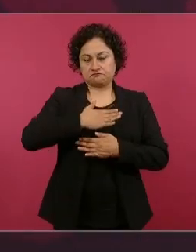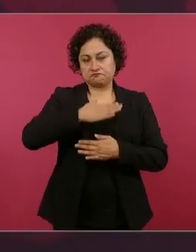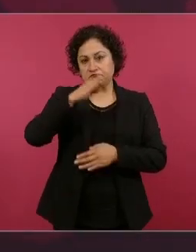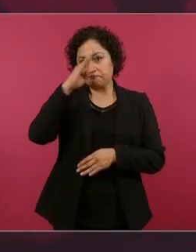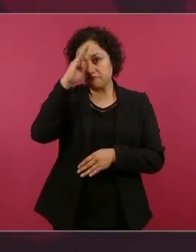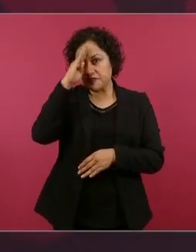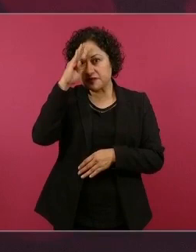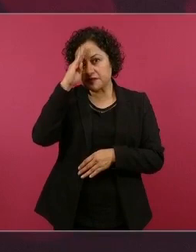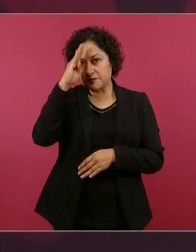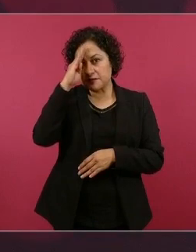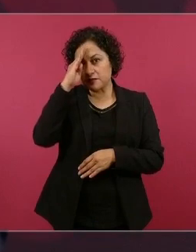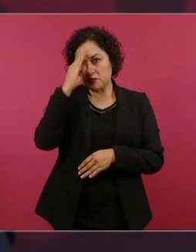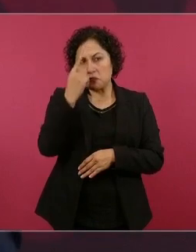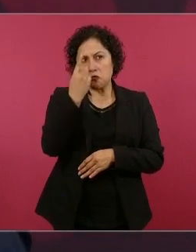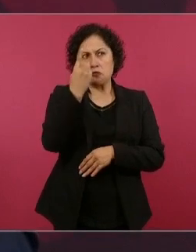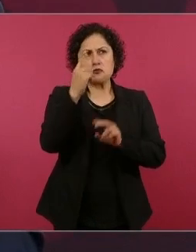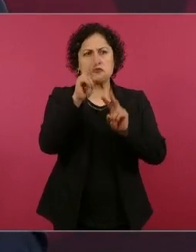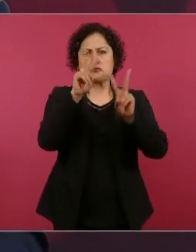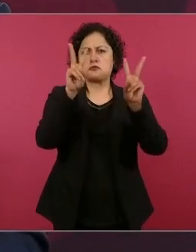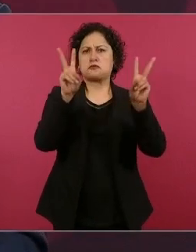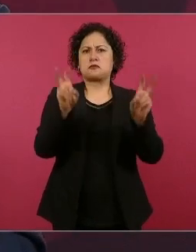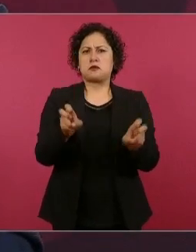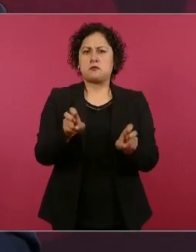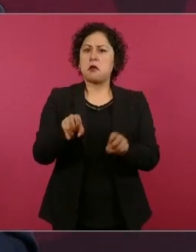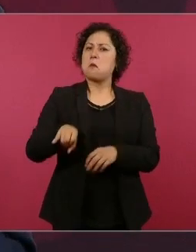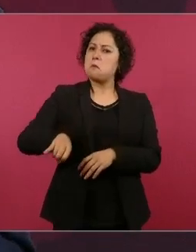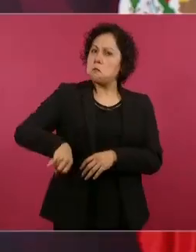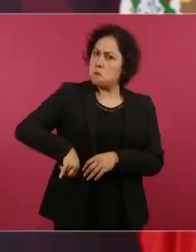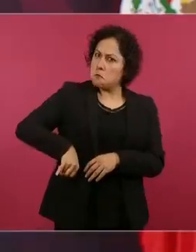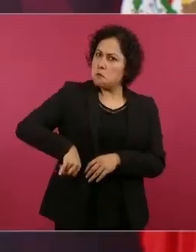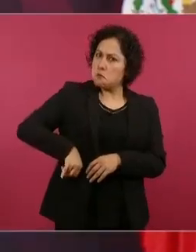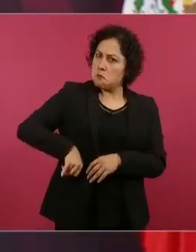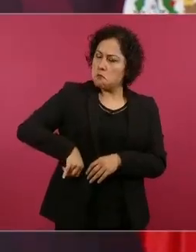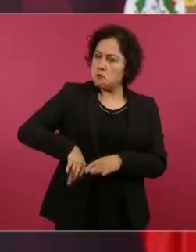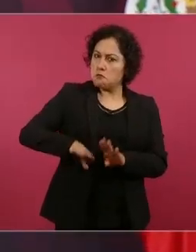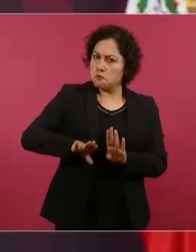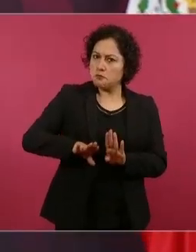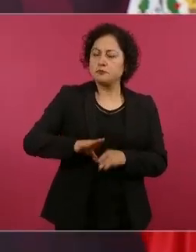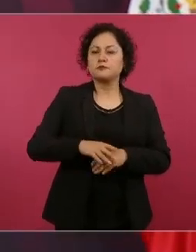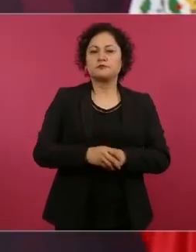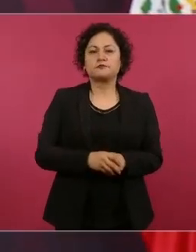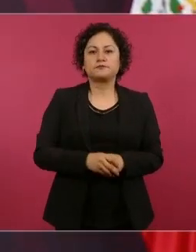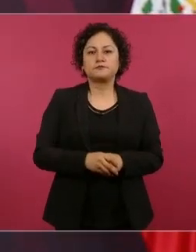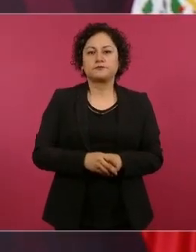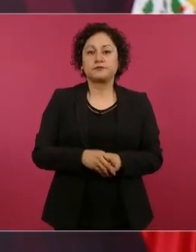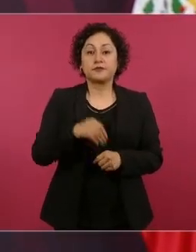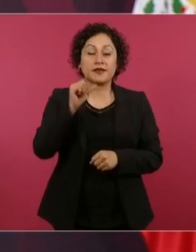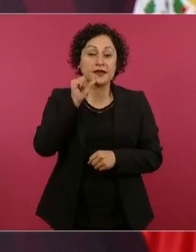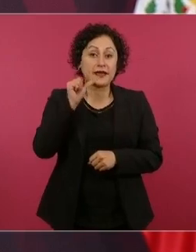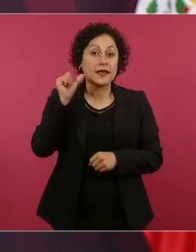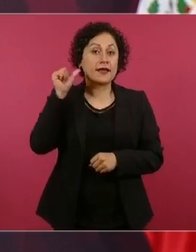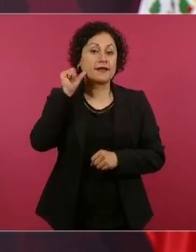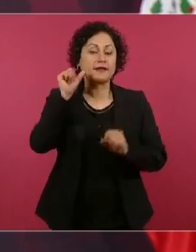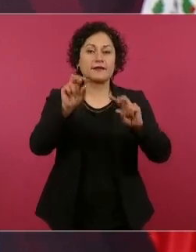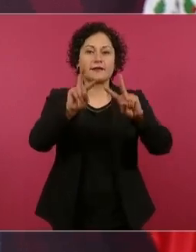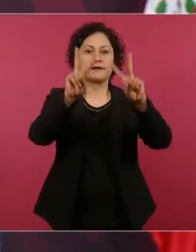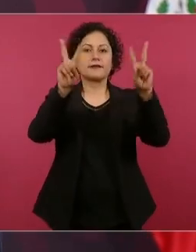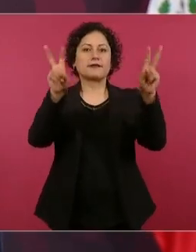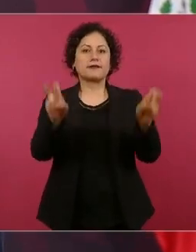ayer se habló de la inteligencia artificial,